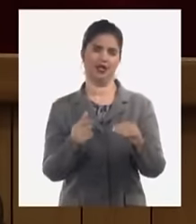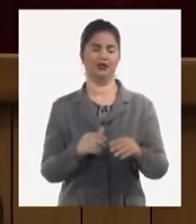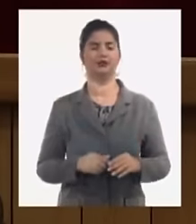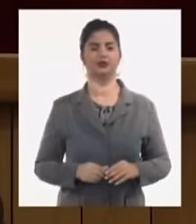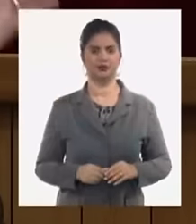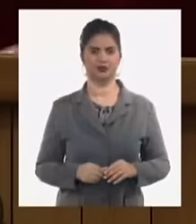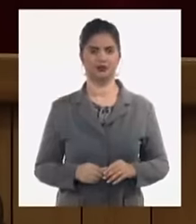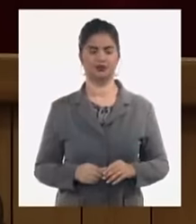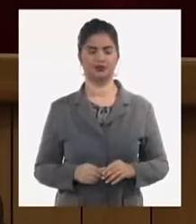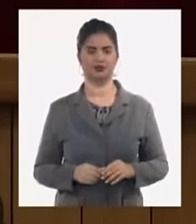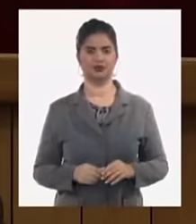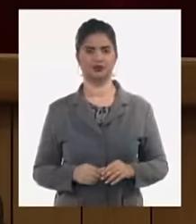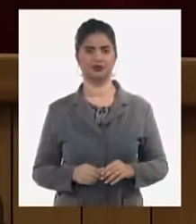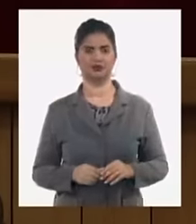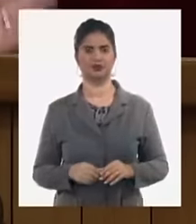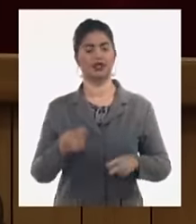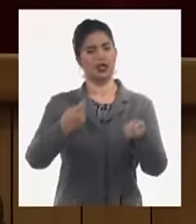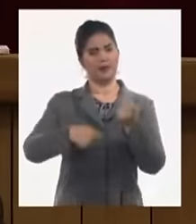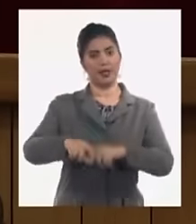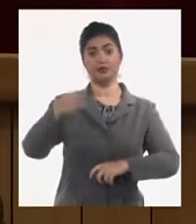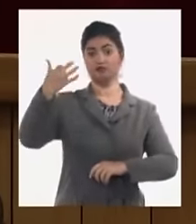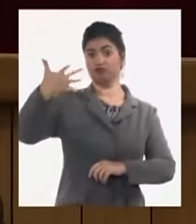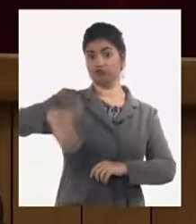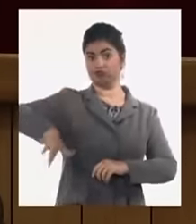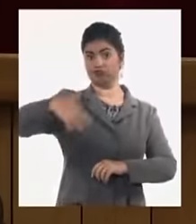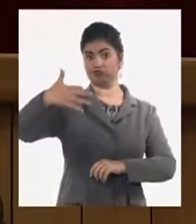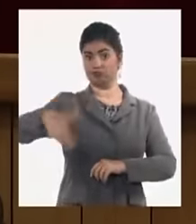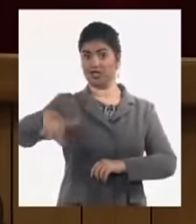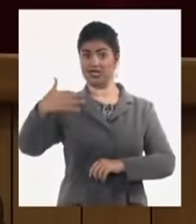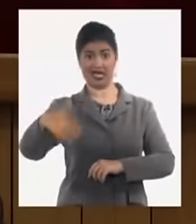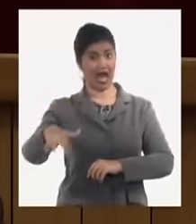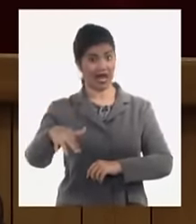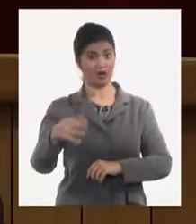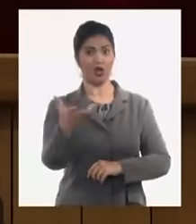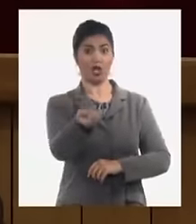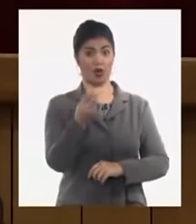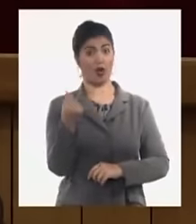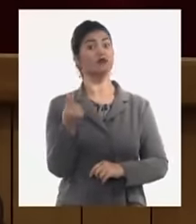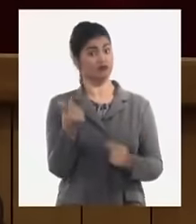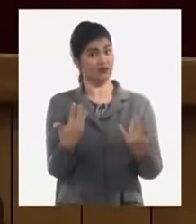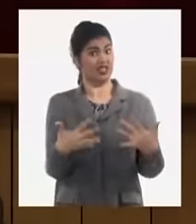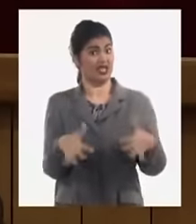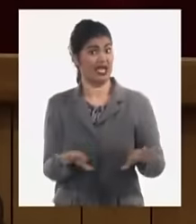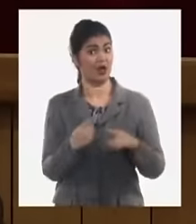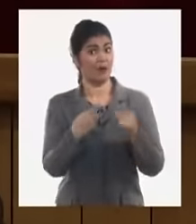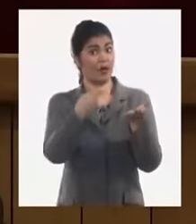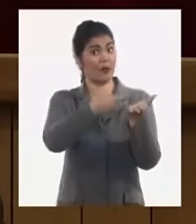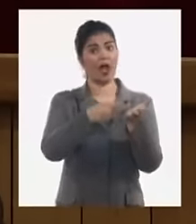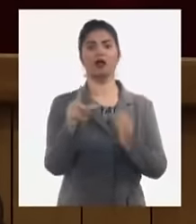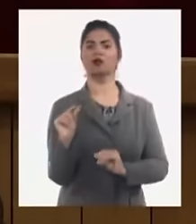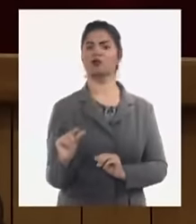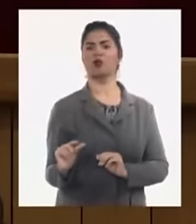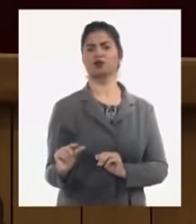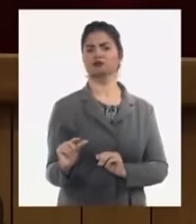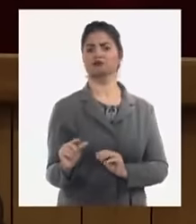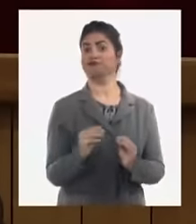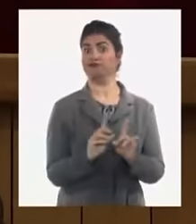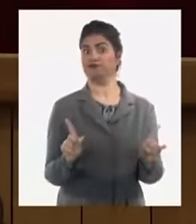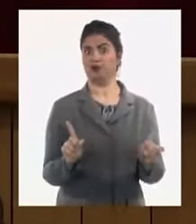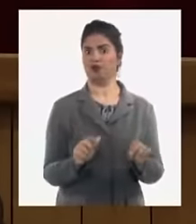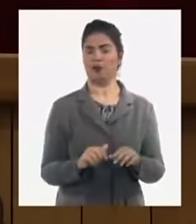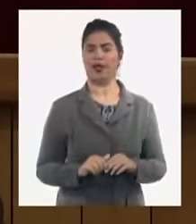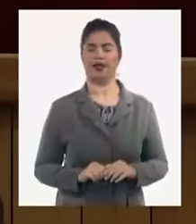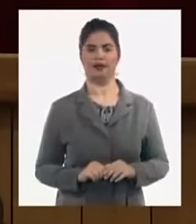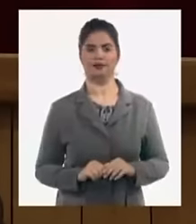venden a precios especulativos una cantidad de millones y millones y sin embargo la declaración y una cuestión que nos ha salido y